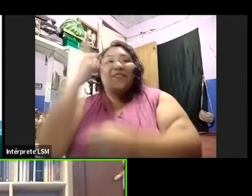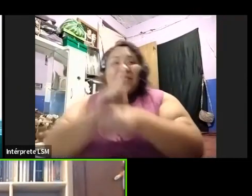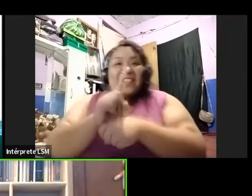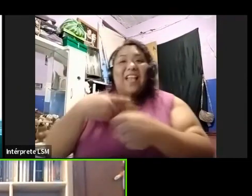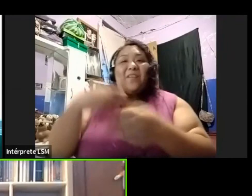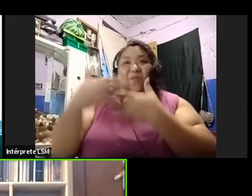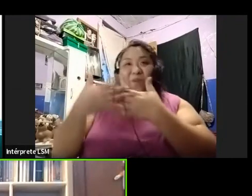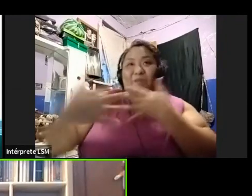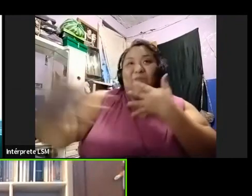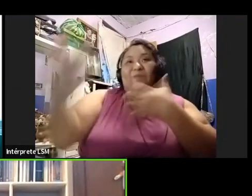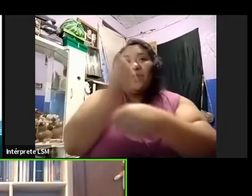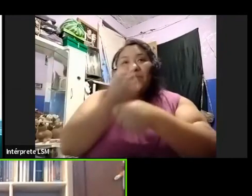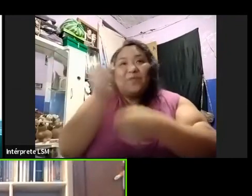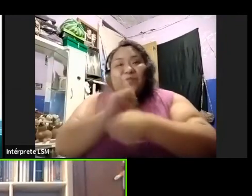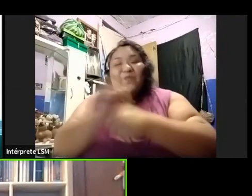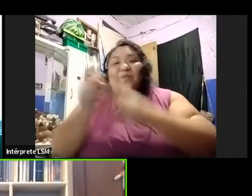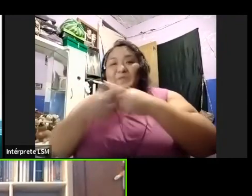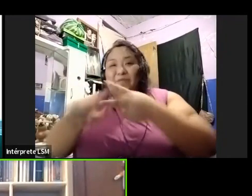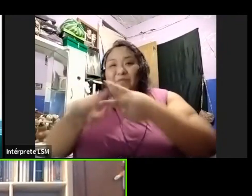Nos estamos viendo.